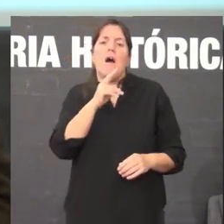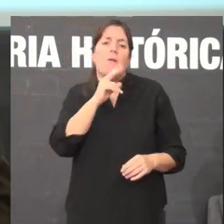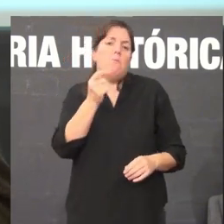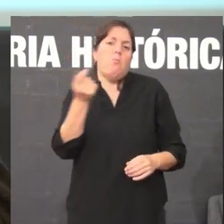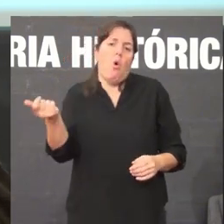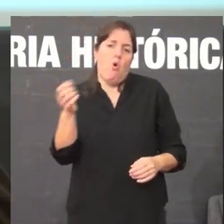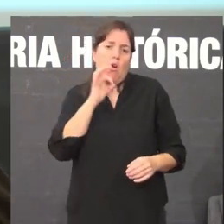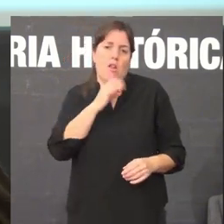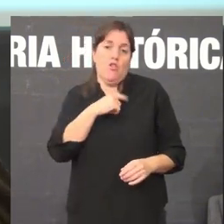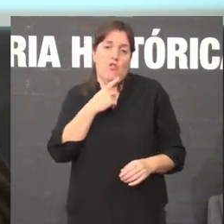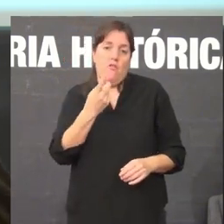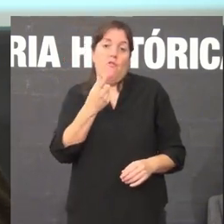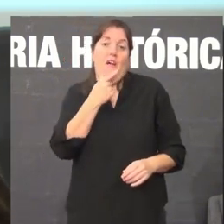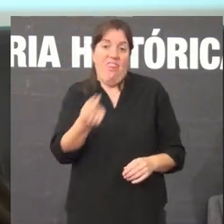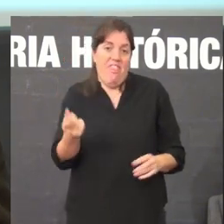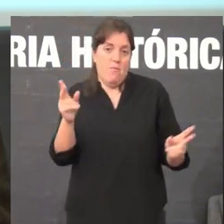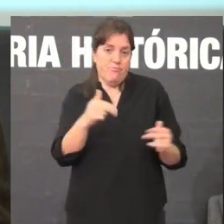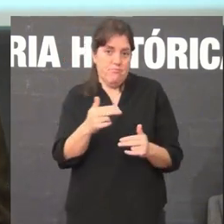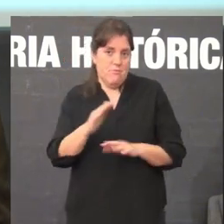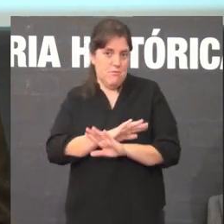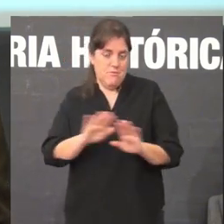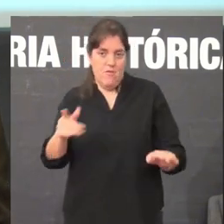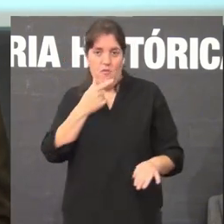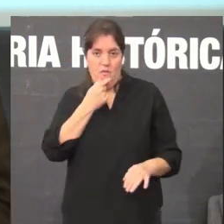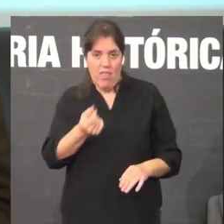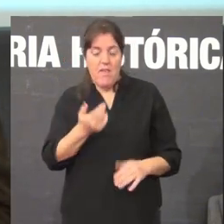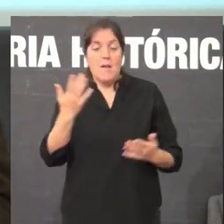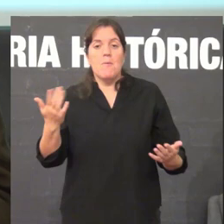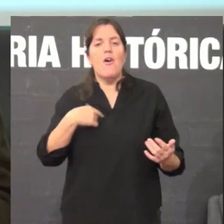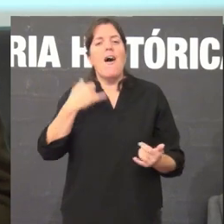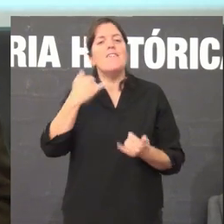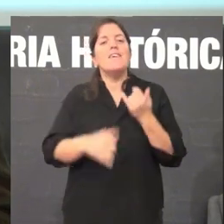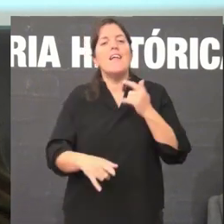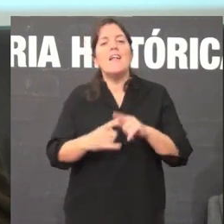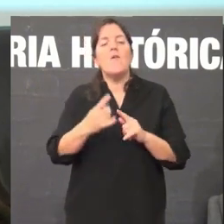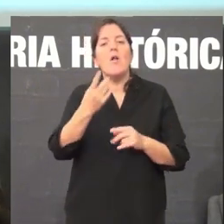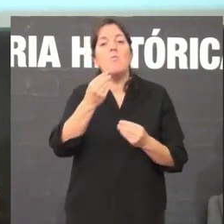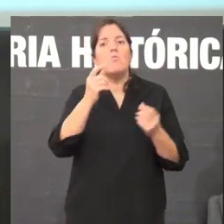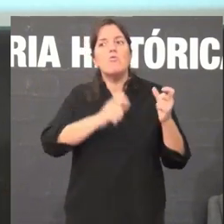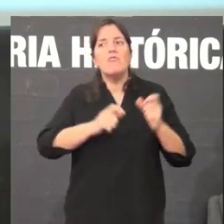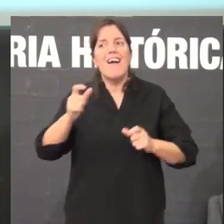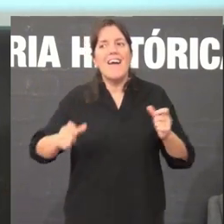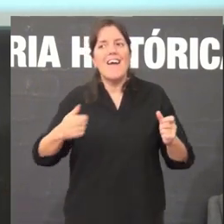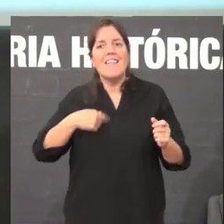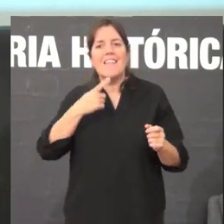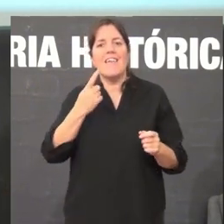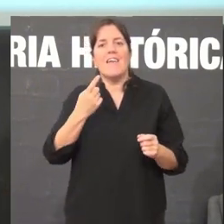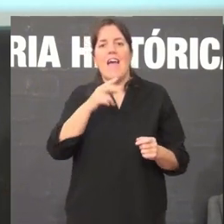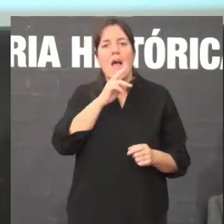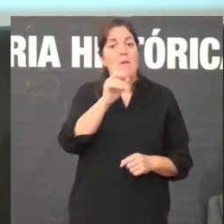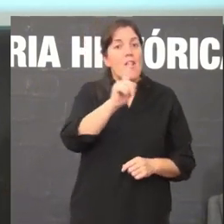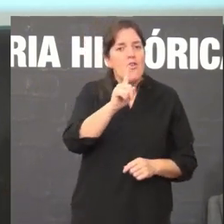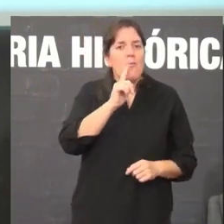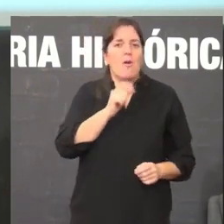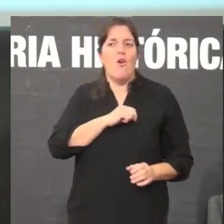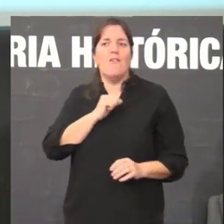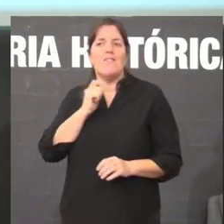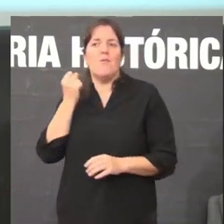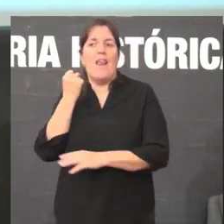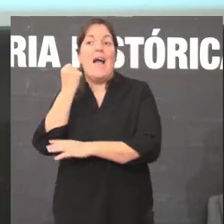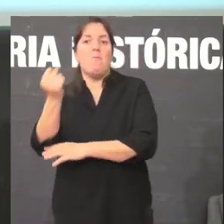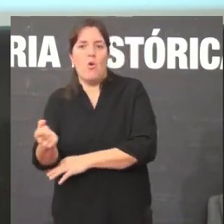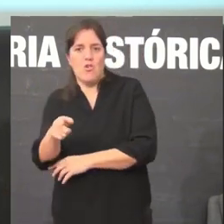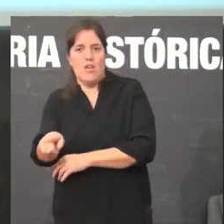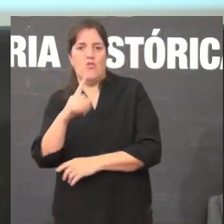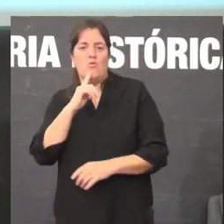podemos acabar co Galego non contaban con que moita xente que non fala Galego ama o Galego esa é unha potencialidade moi forte que temos moi